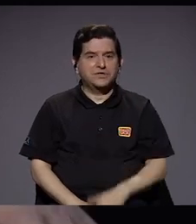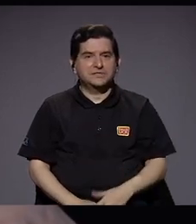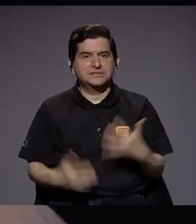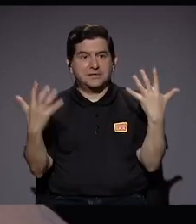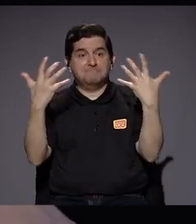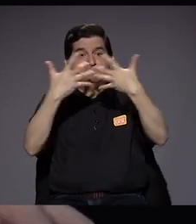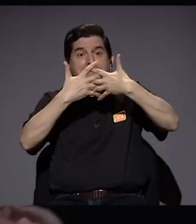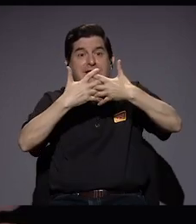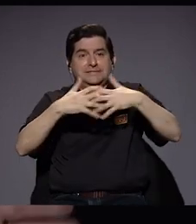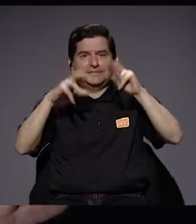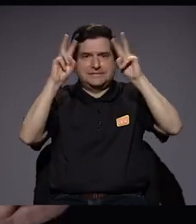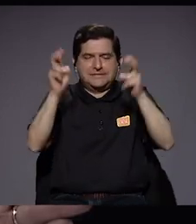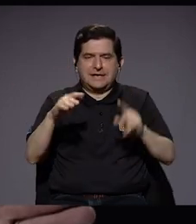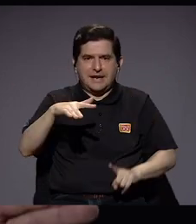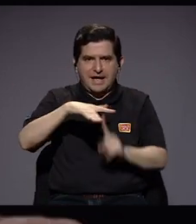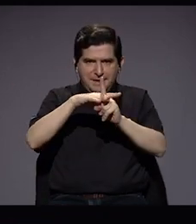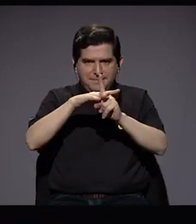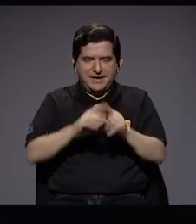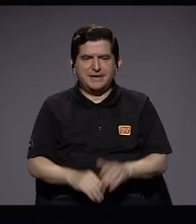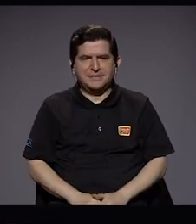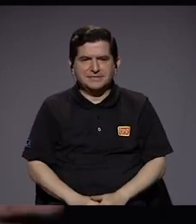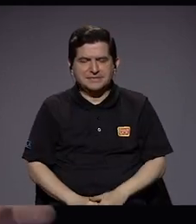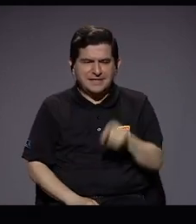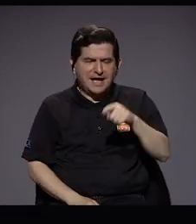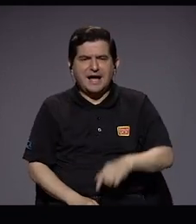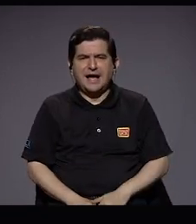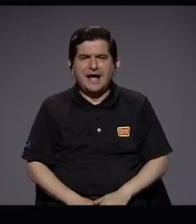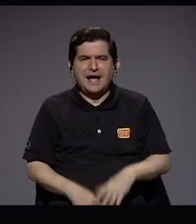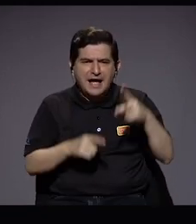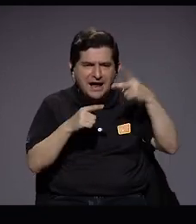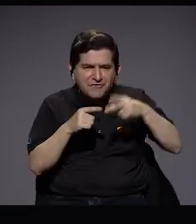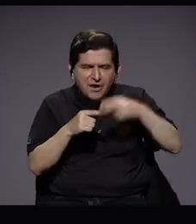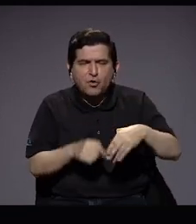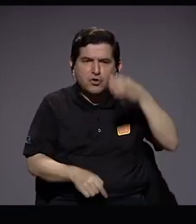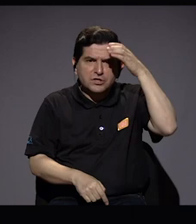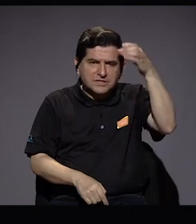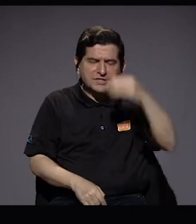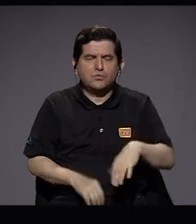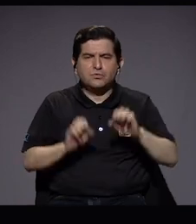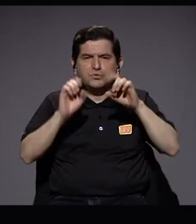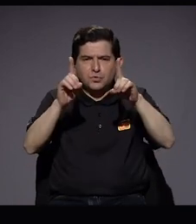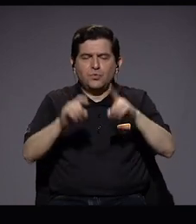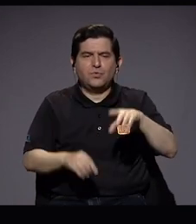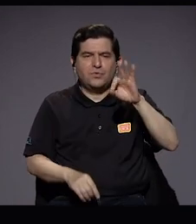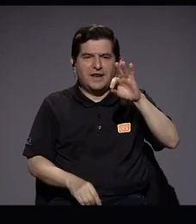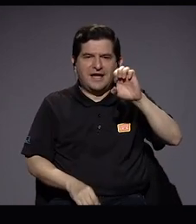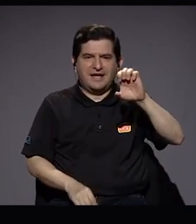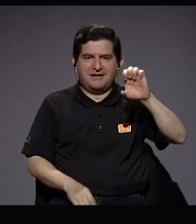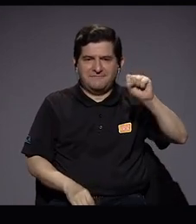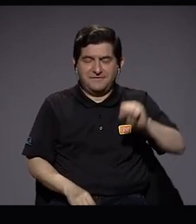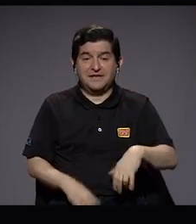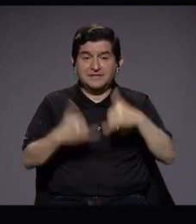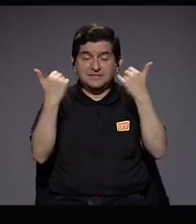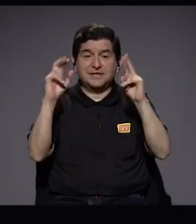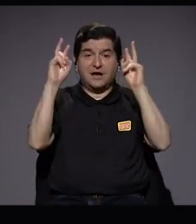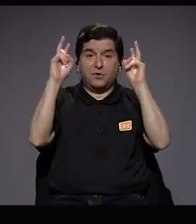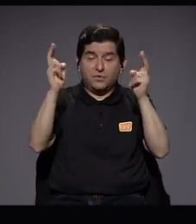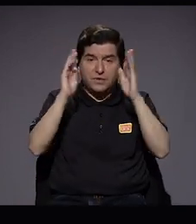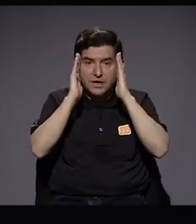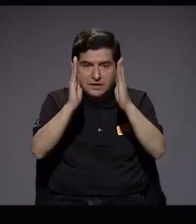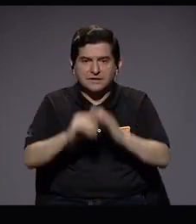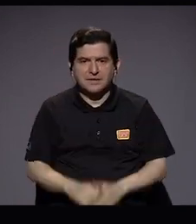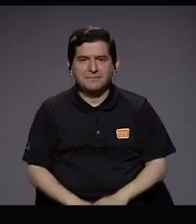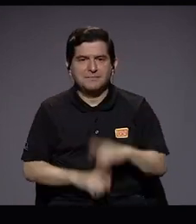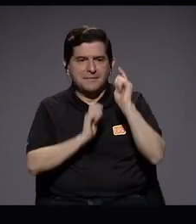menjunje de temas aparecen obviamente todo el tema de los recortes en cultura, recortes en educación, el FEST y ahora hay un tema que está convocando